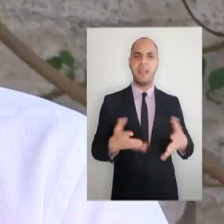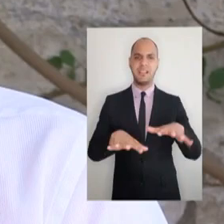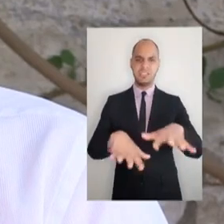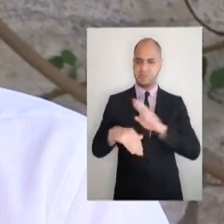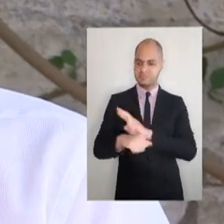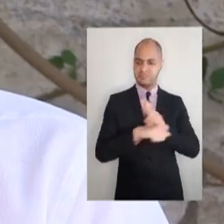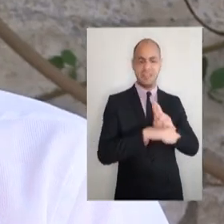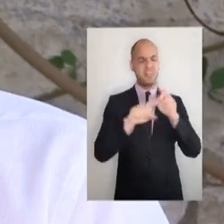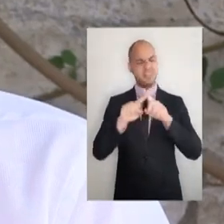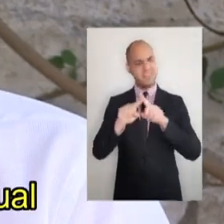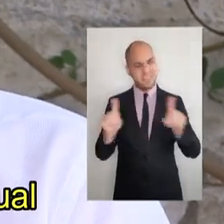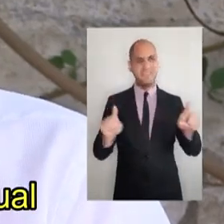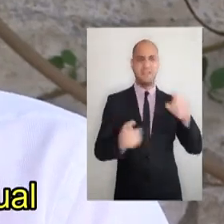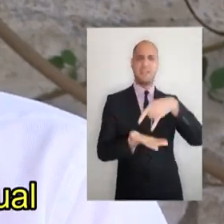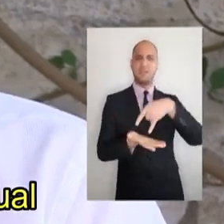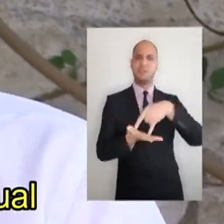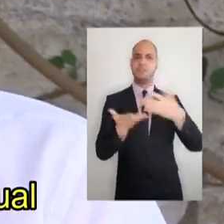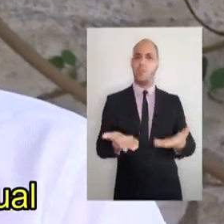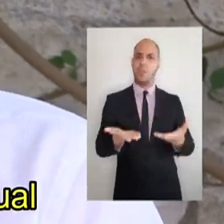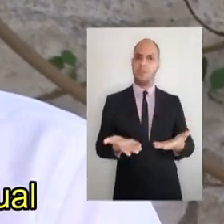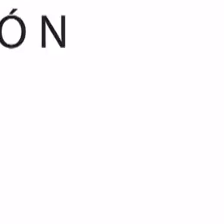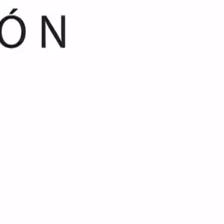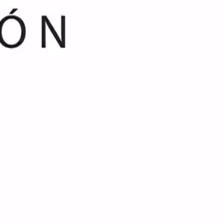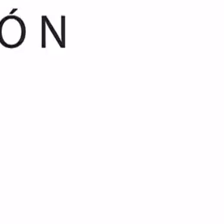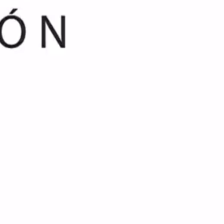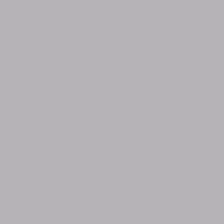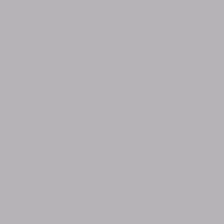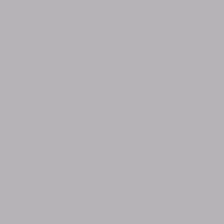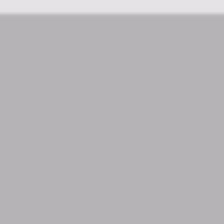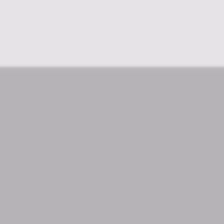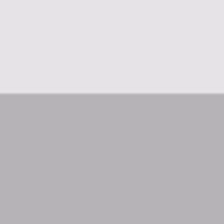Para que la constituyente sea muy distinta al Congreso actual.